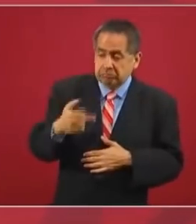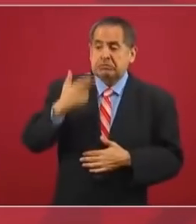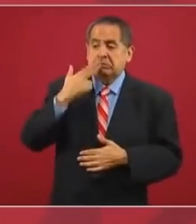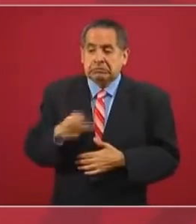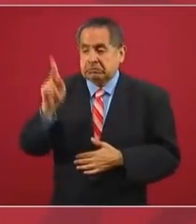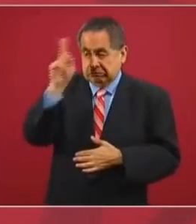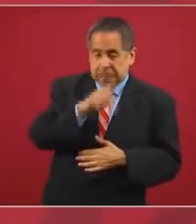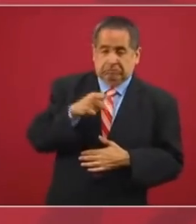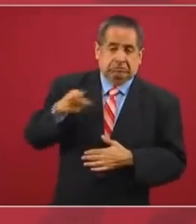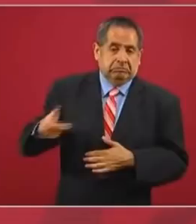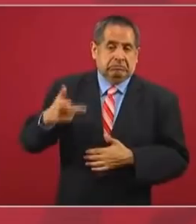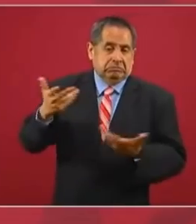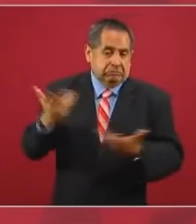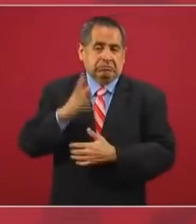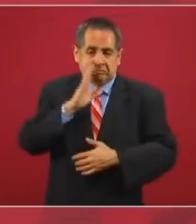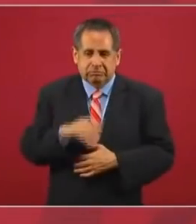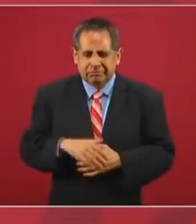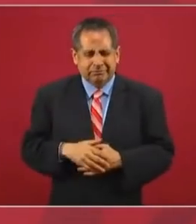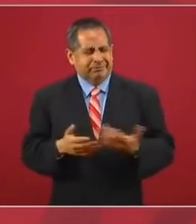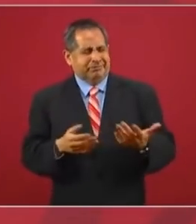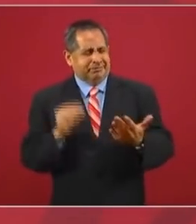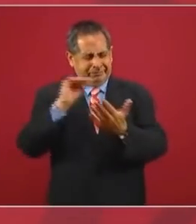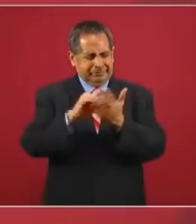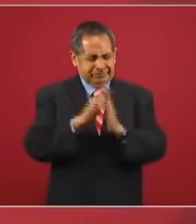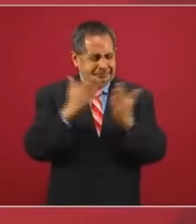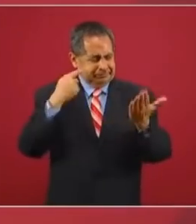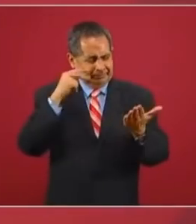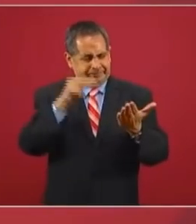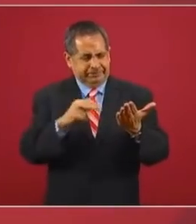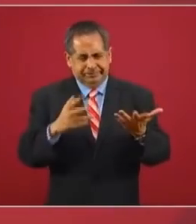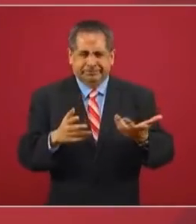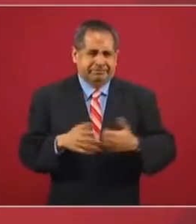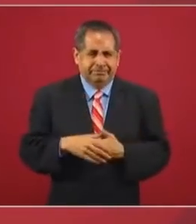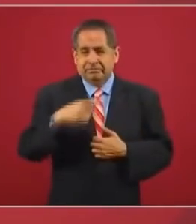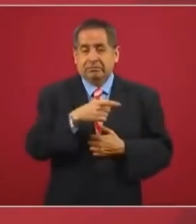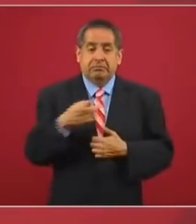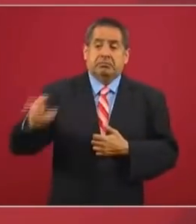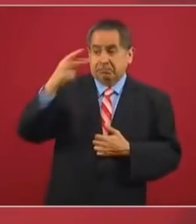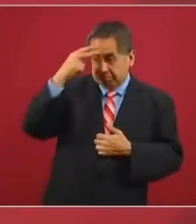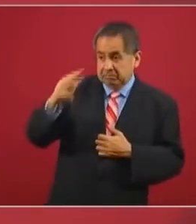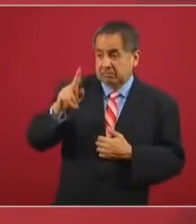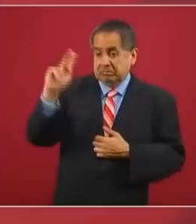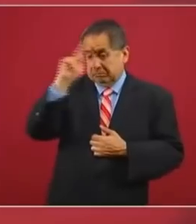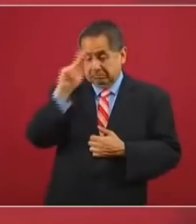entre los países con más fallecimientos.